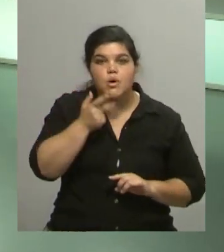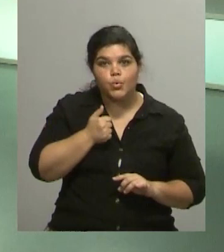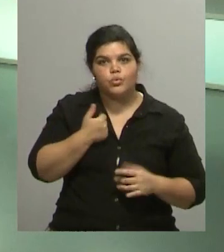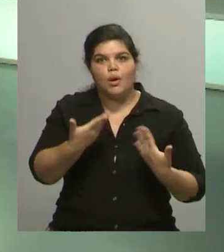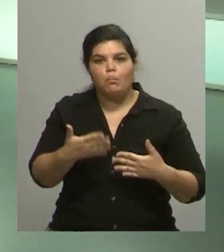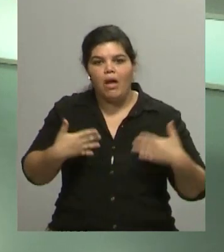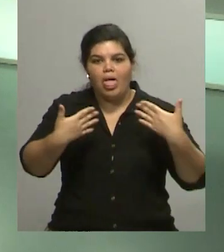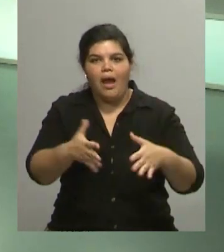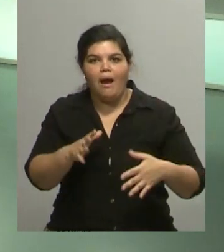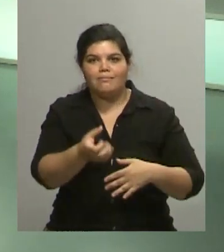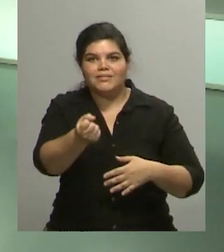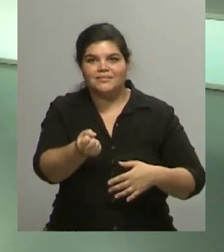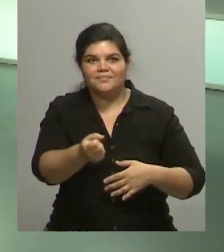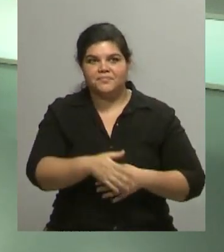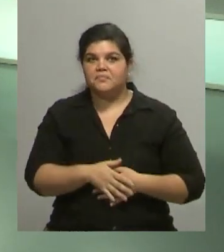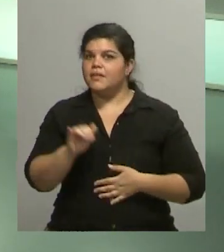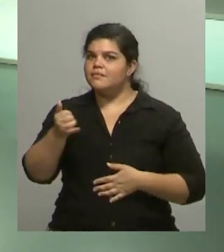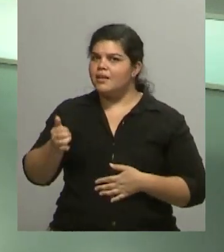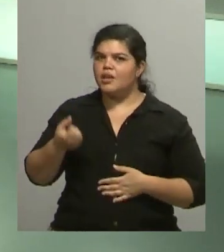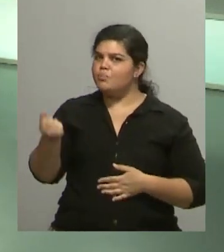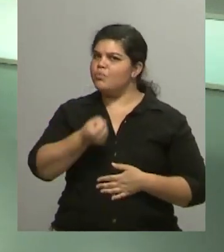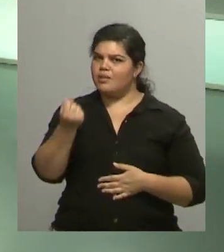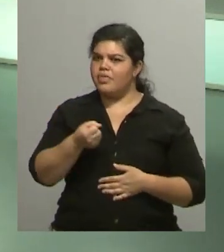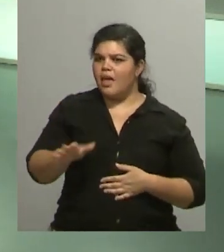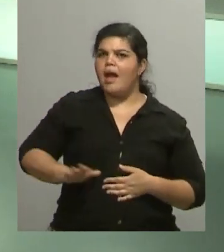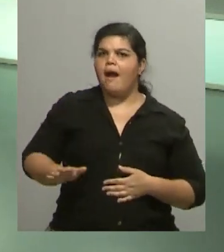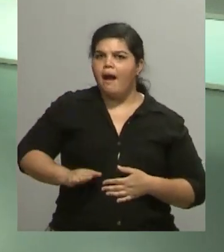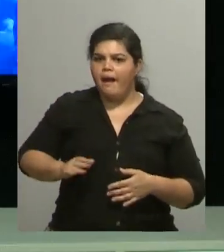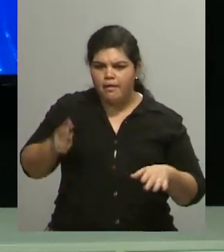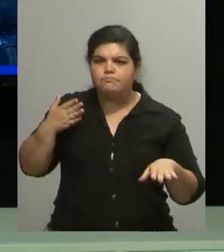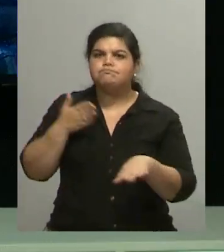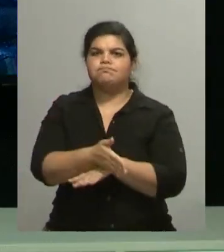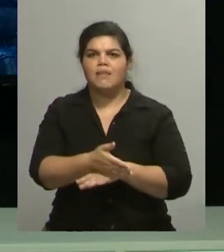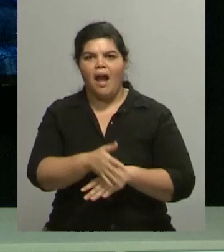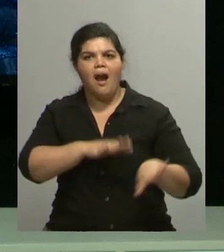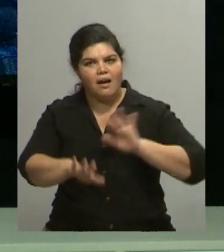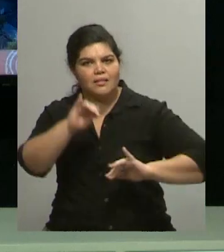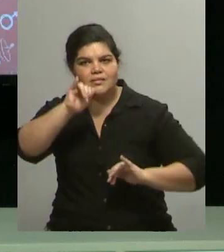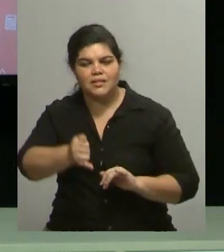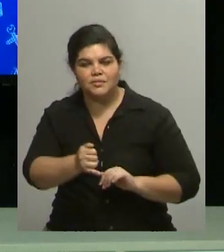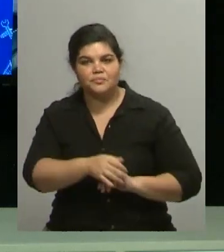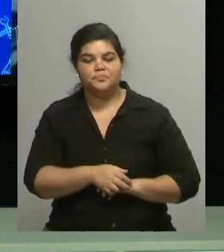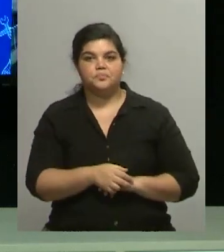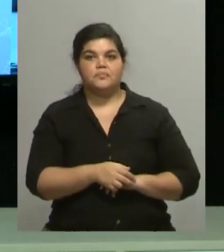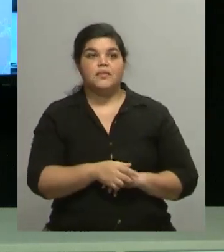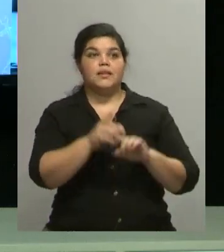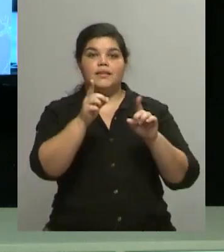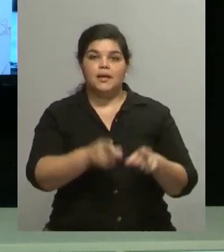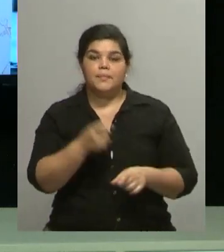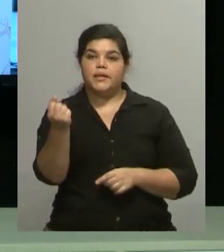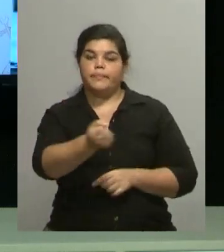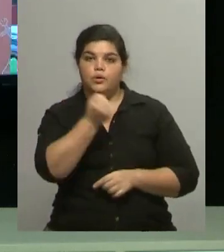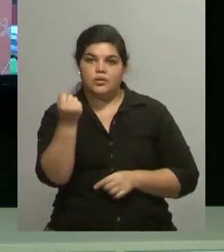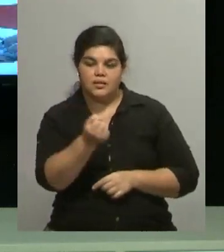avanzar, ¿no? Sí, sí, seguro. Claro. Atreverse, romper. Y lo importante es que sepan que la mayoría, por lo general,